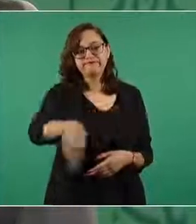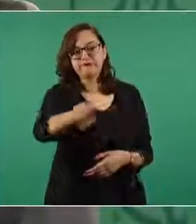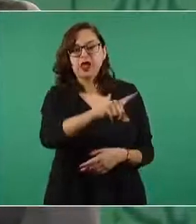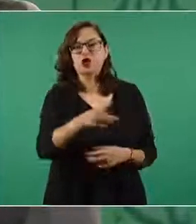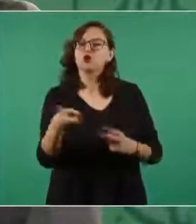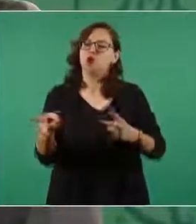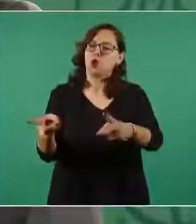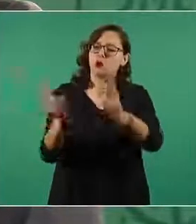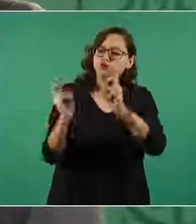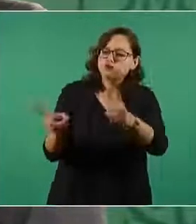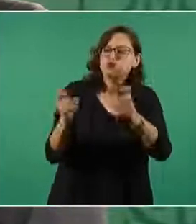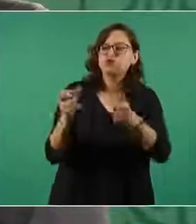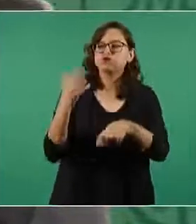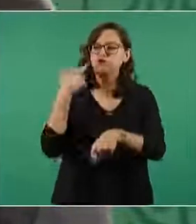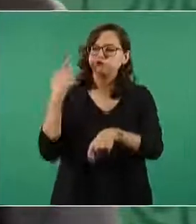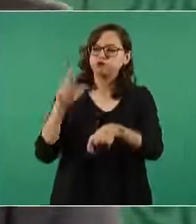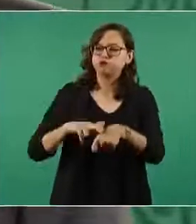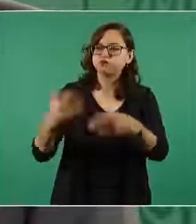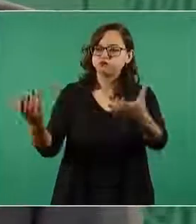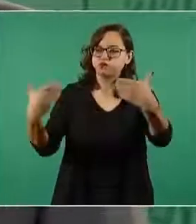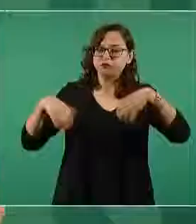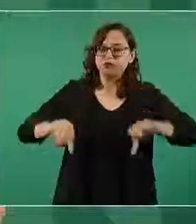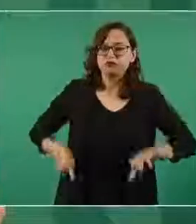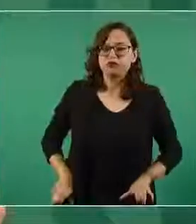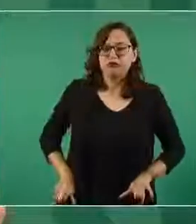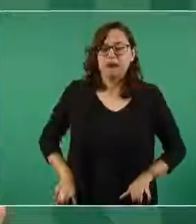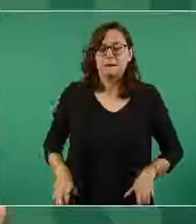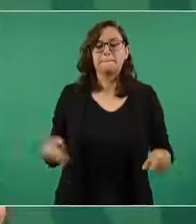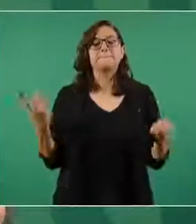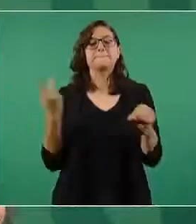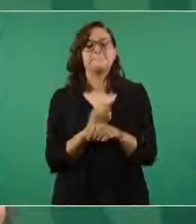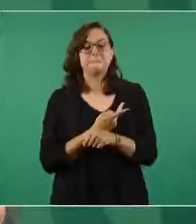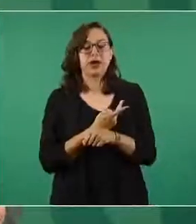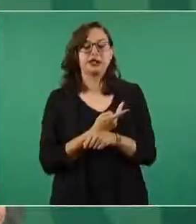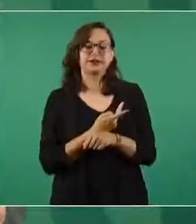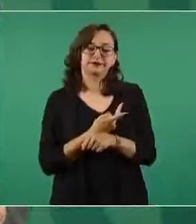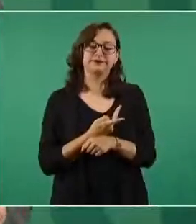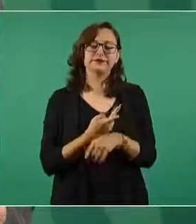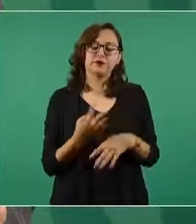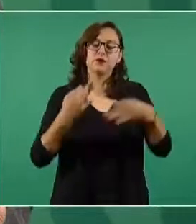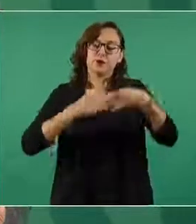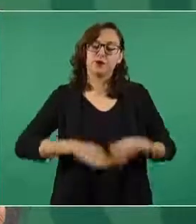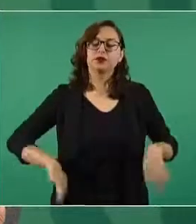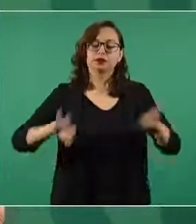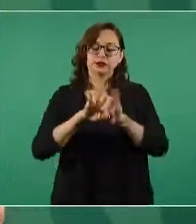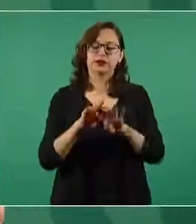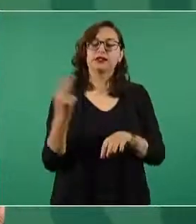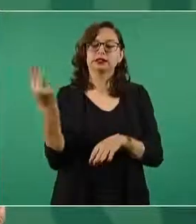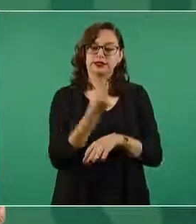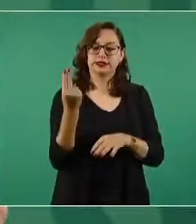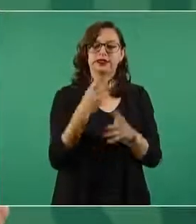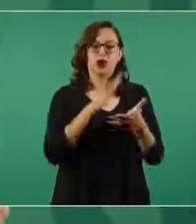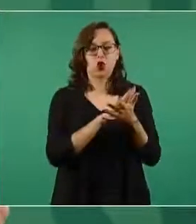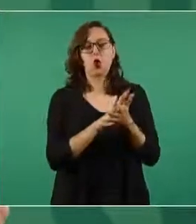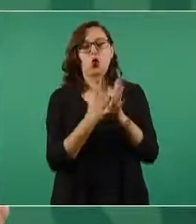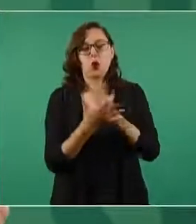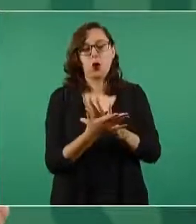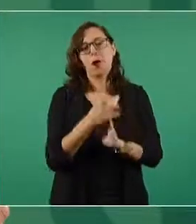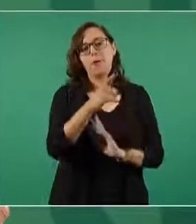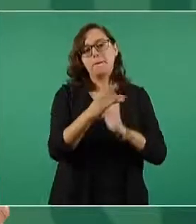al presupuesto, se necesitaba contar con la complicidad de los medios de información,